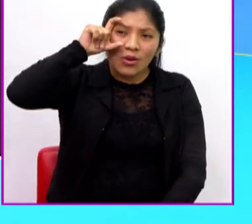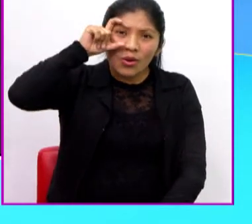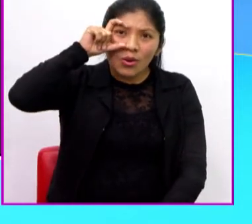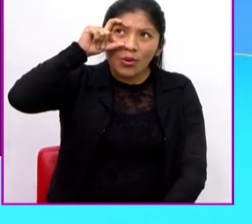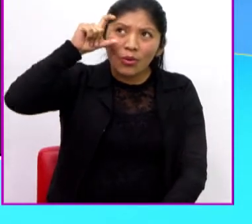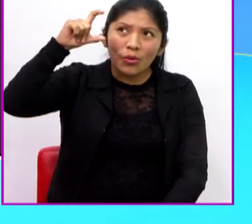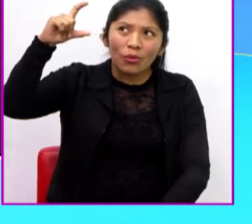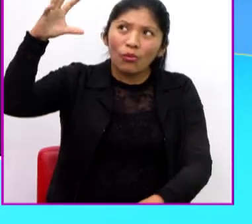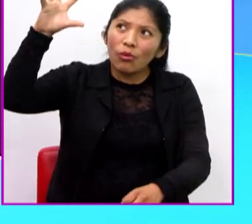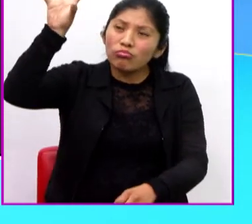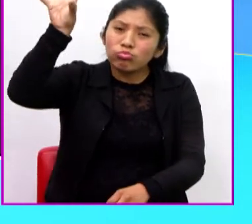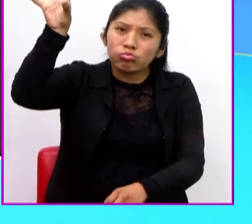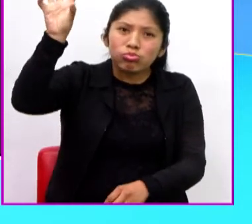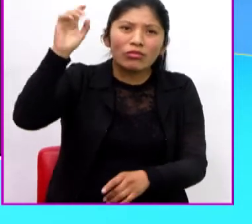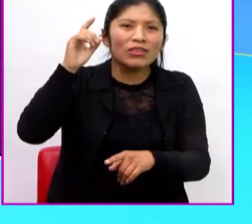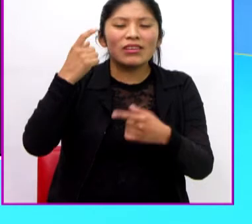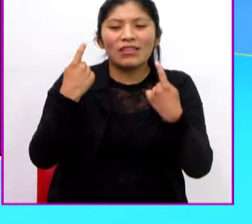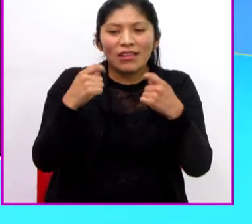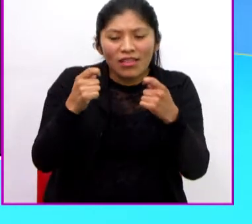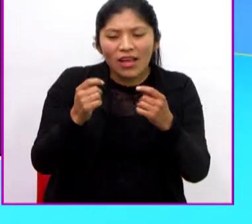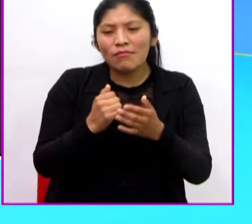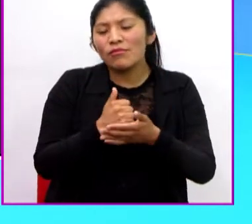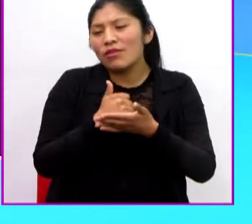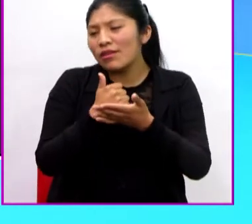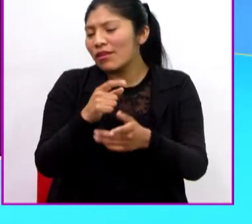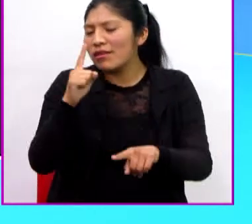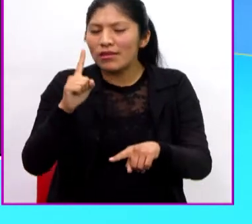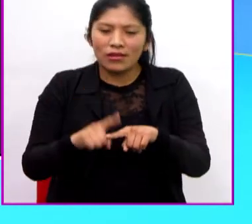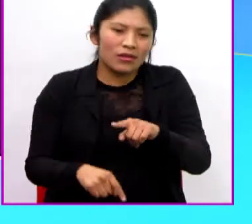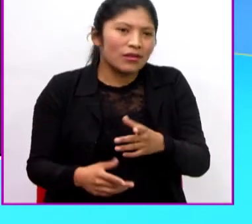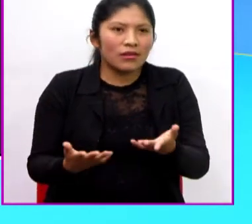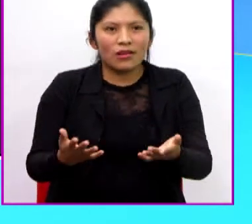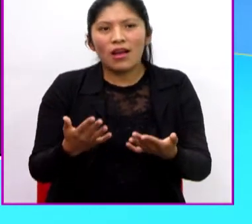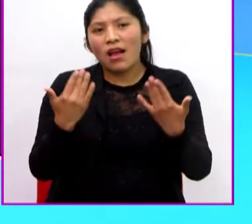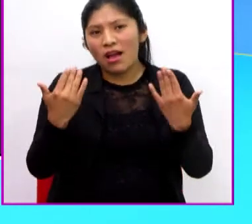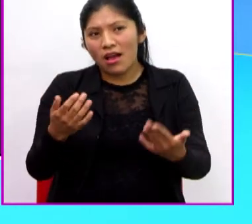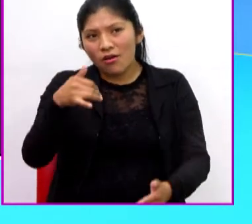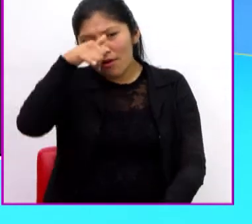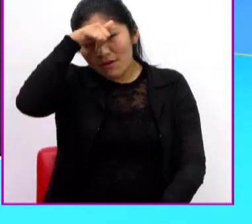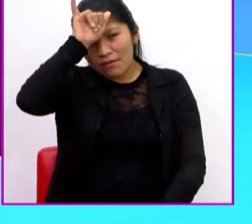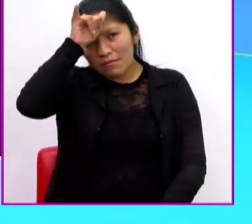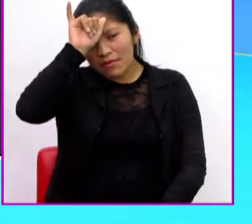y no se pudo. Pero no lo mataron. Ahora el MISINCO es inmortal.